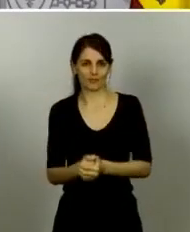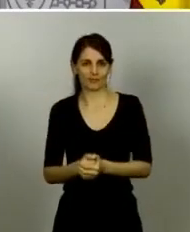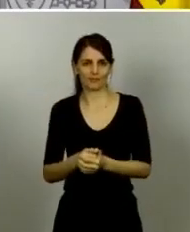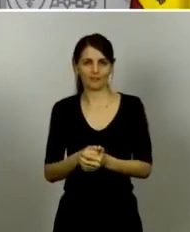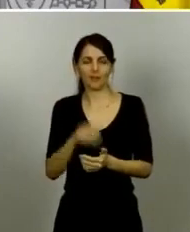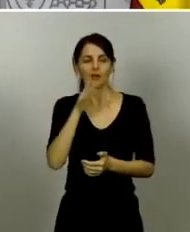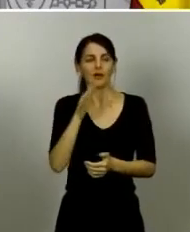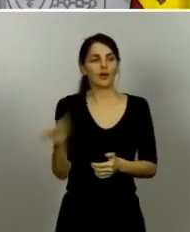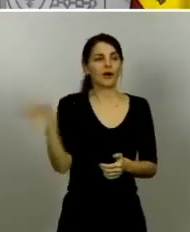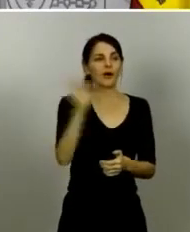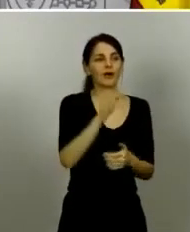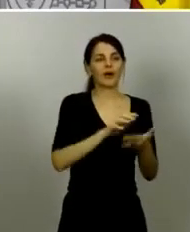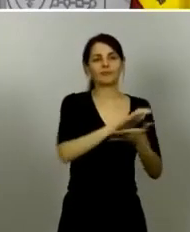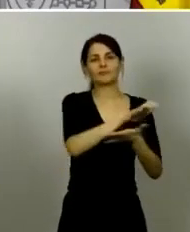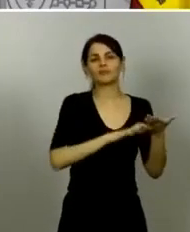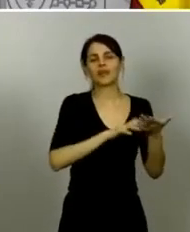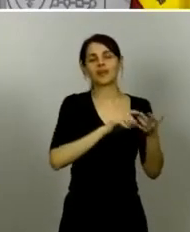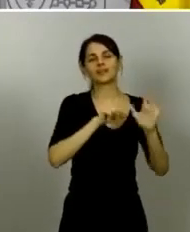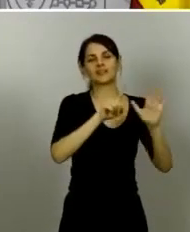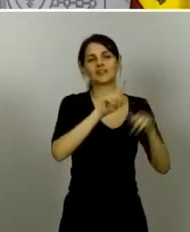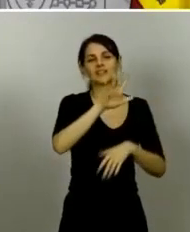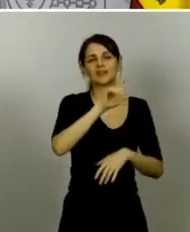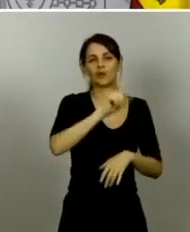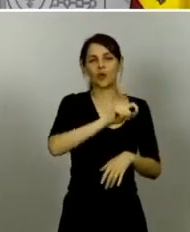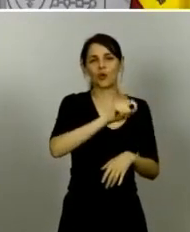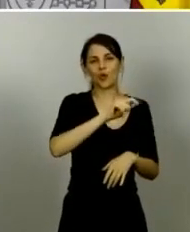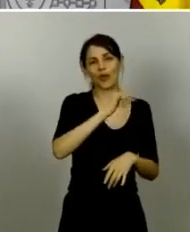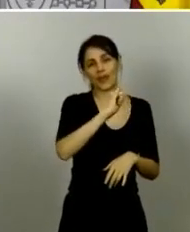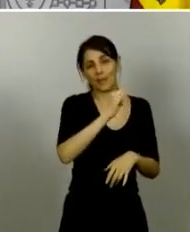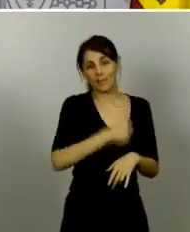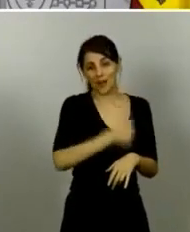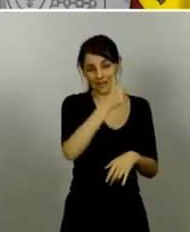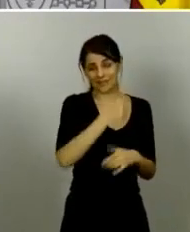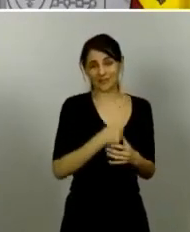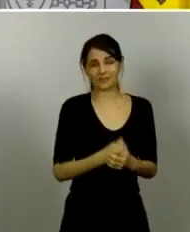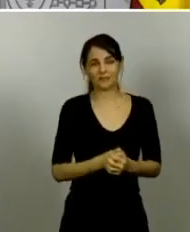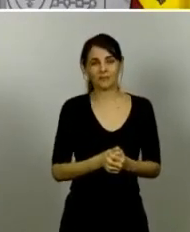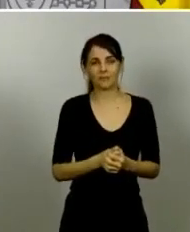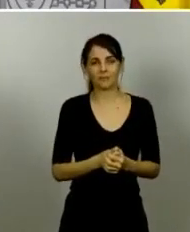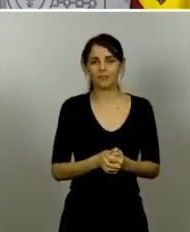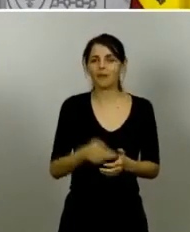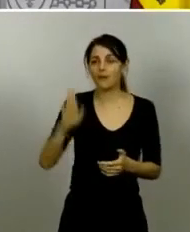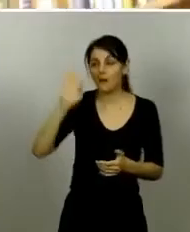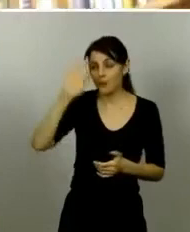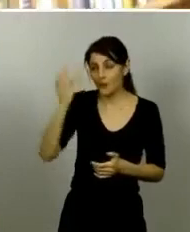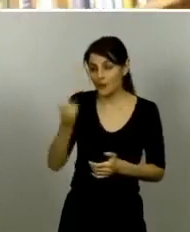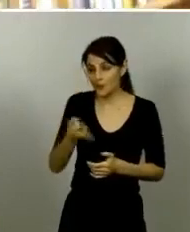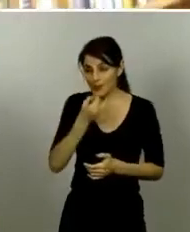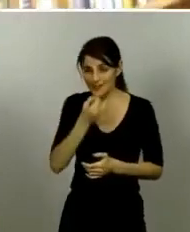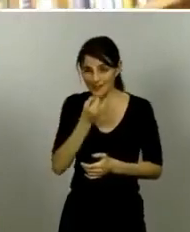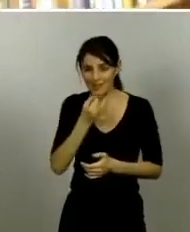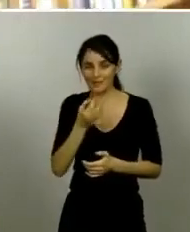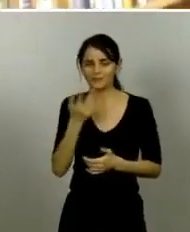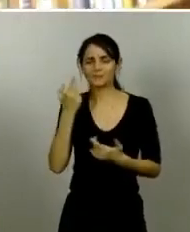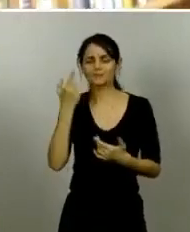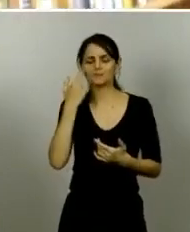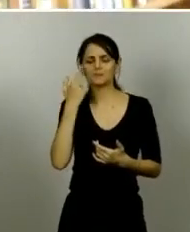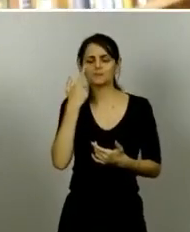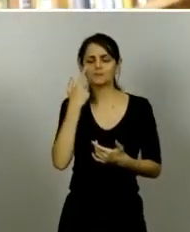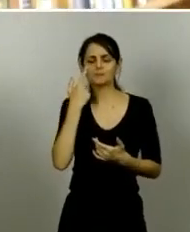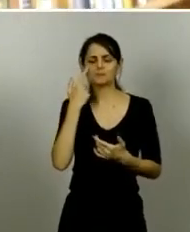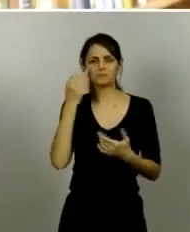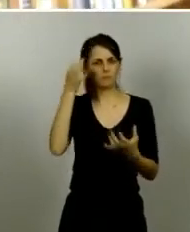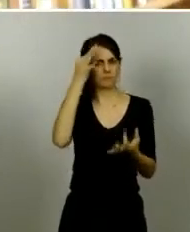buenas tardes soy Marta Jurado de 65 y más en cuanto a los datos desde nuestro periódico queremos saber